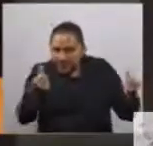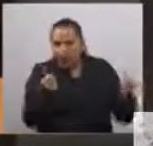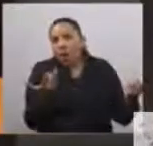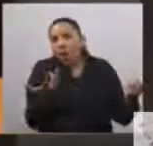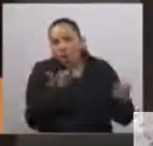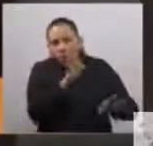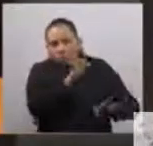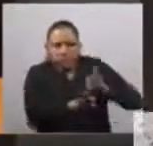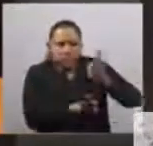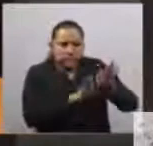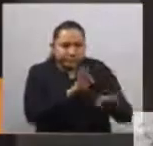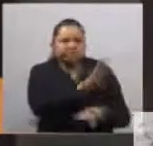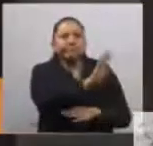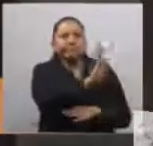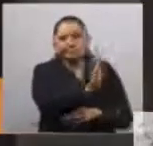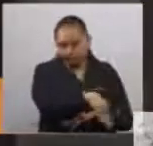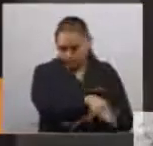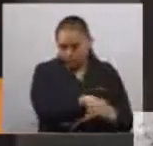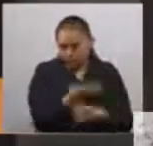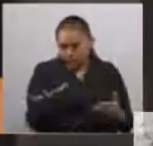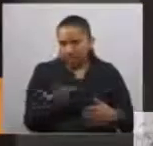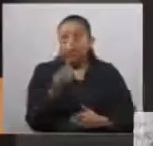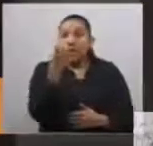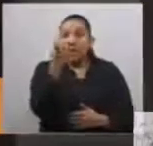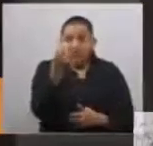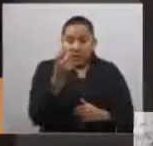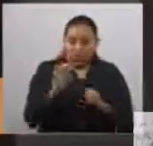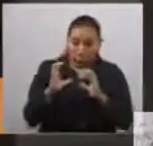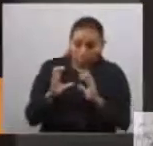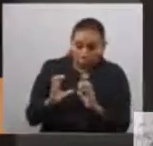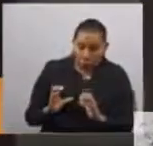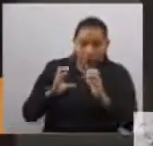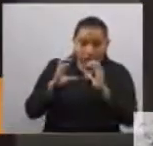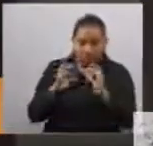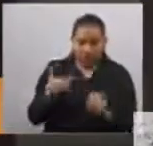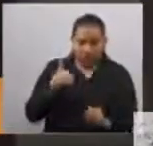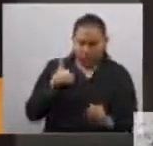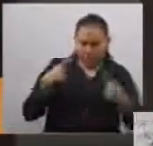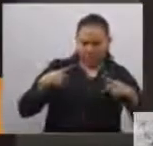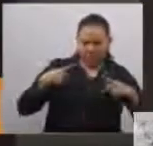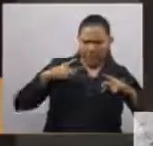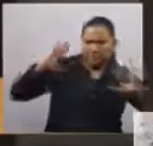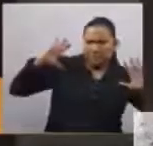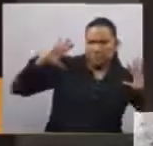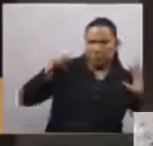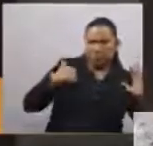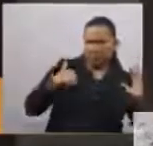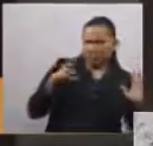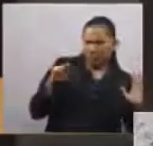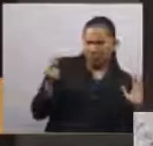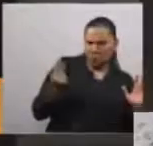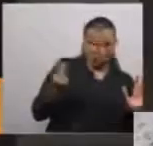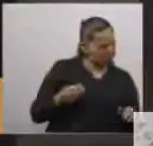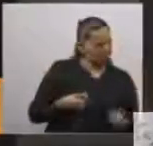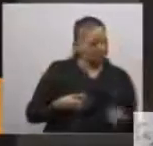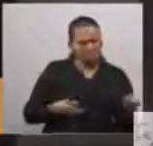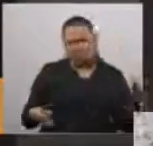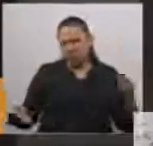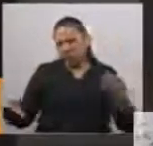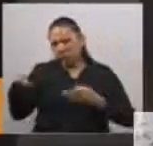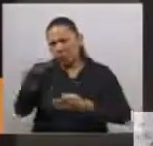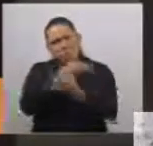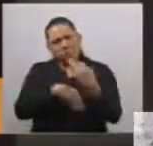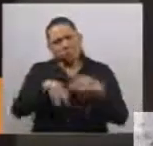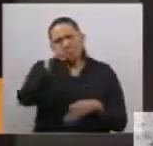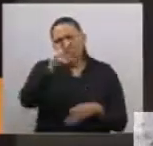recuento de lo que son los cuidados podemos reconocernos todas las personas, pues no hay actividad de las que menciono